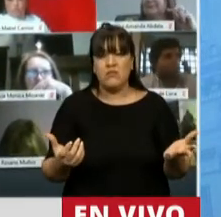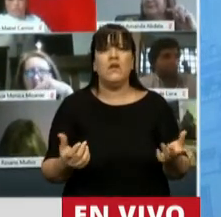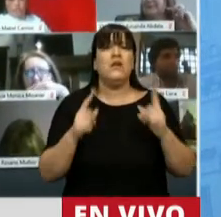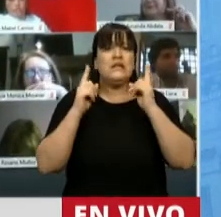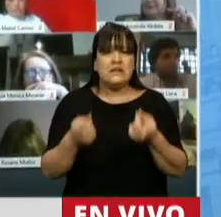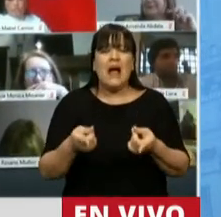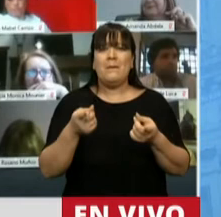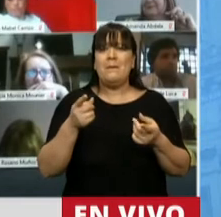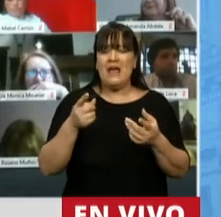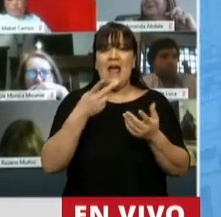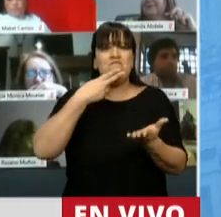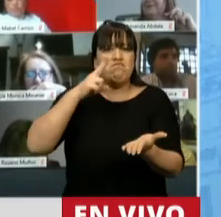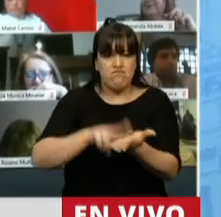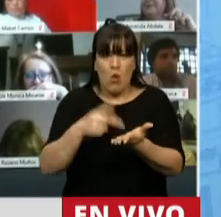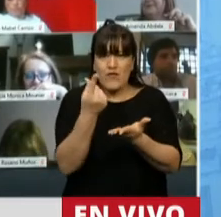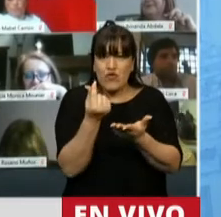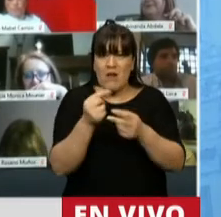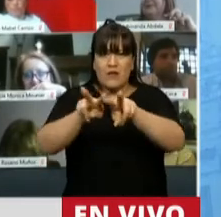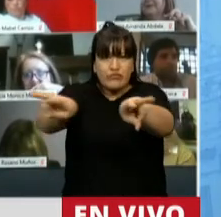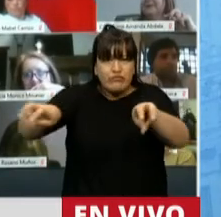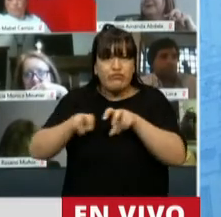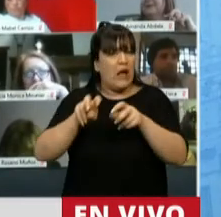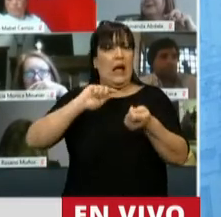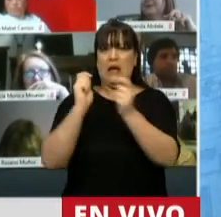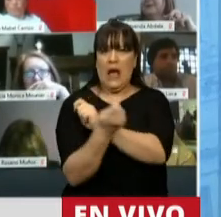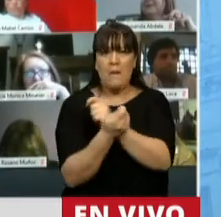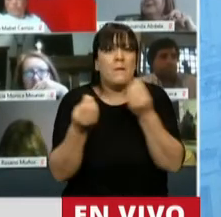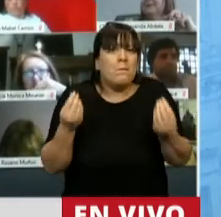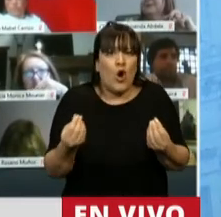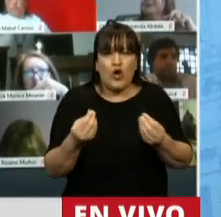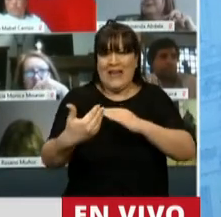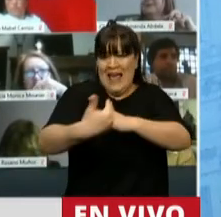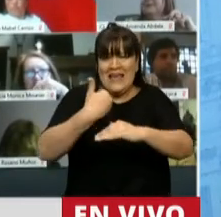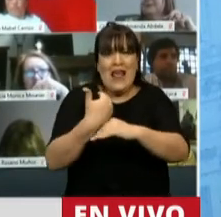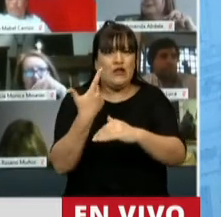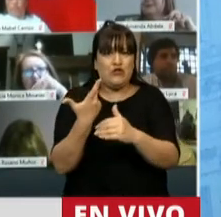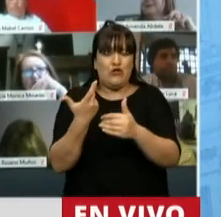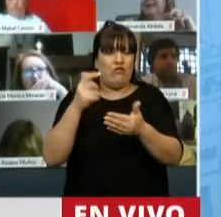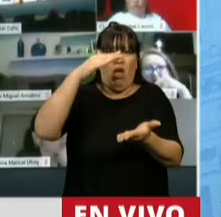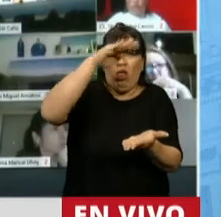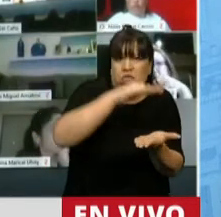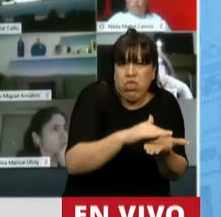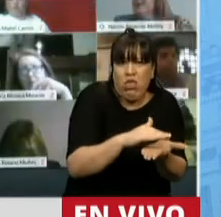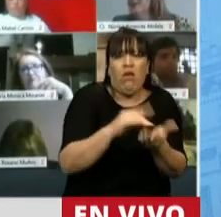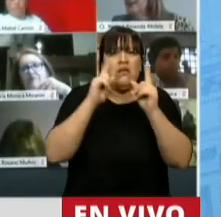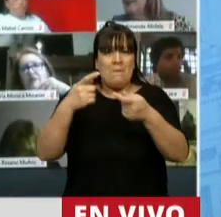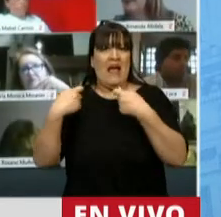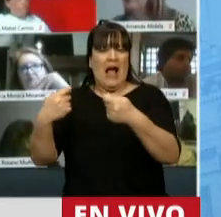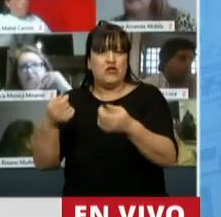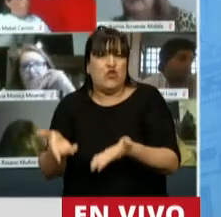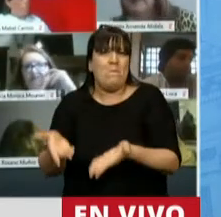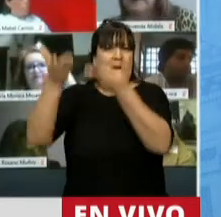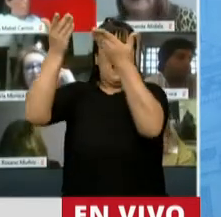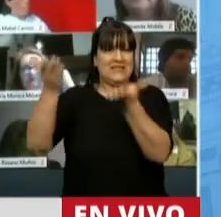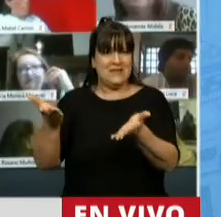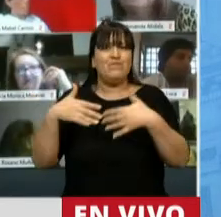dinámica fiscal cambió rotundamente, porque cayeron los ingresos y los gastos aumentaron, lo que hizo que el